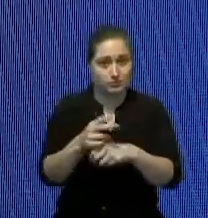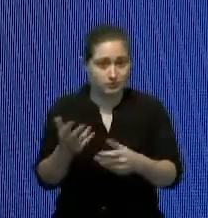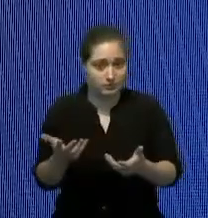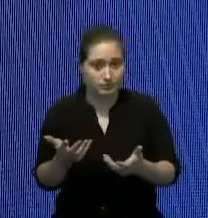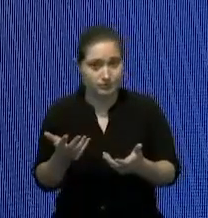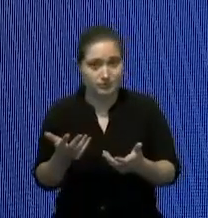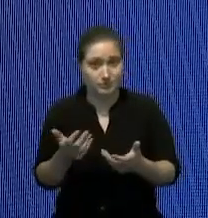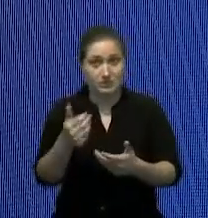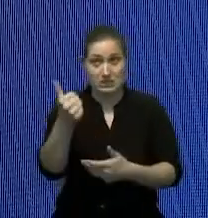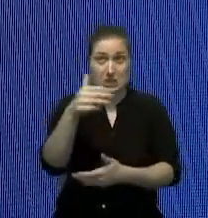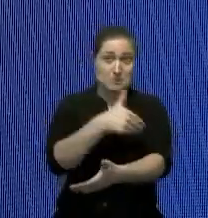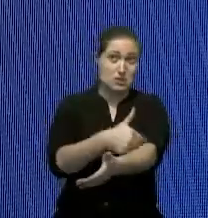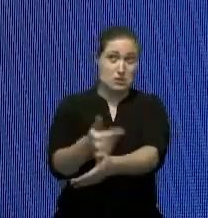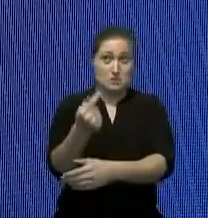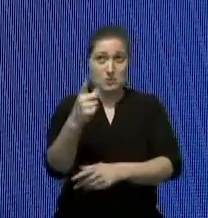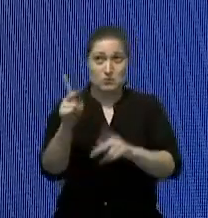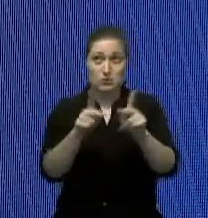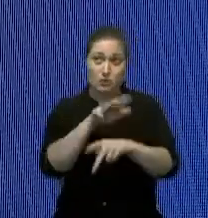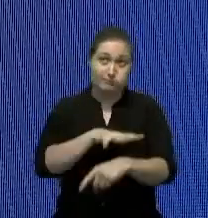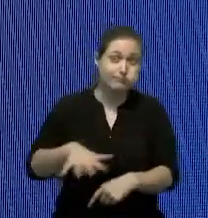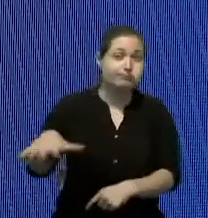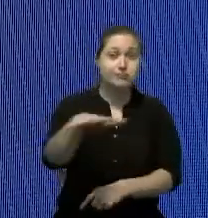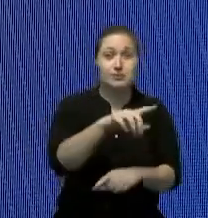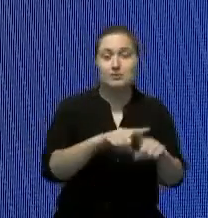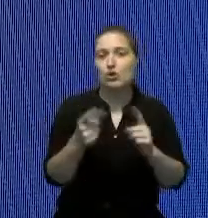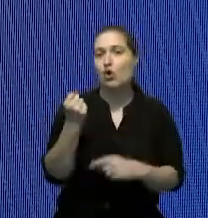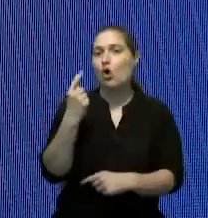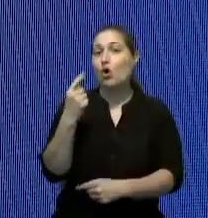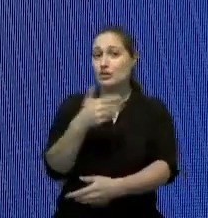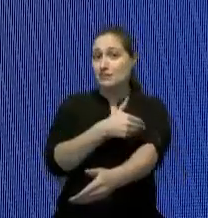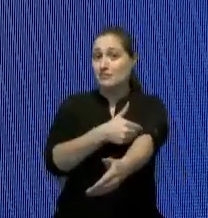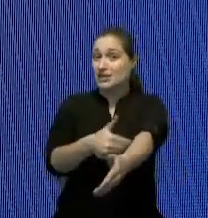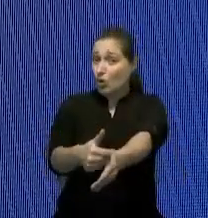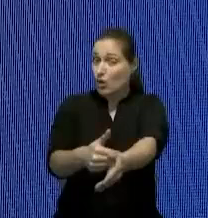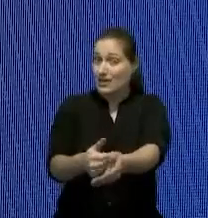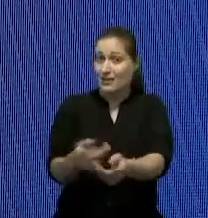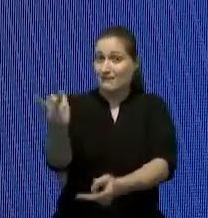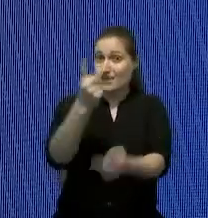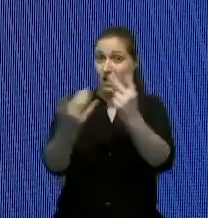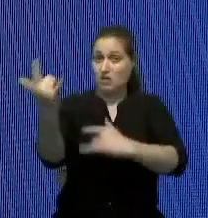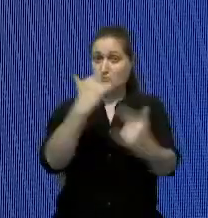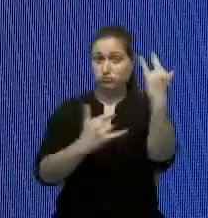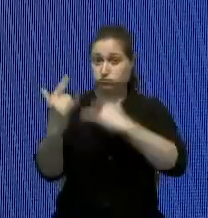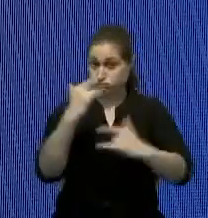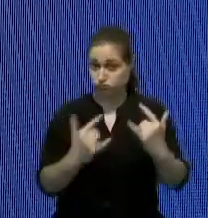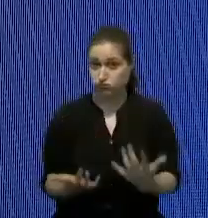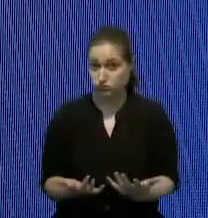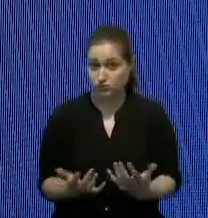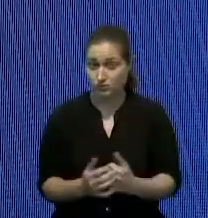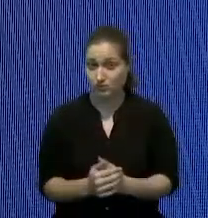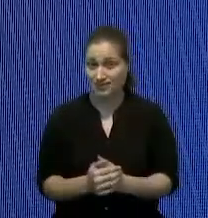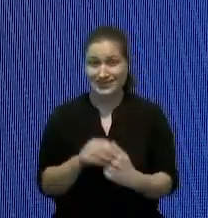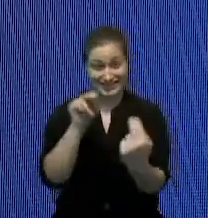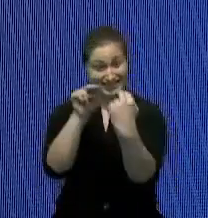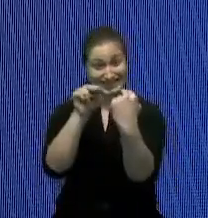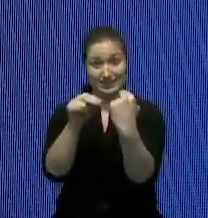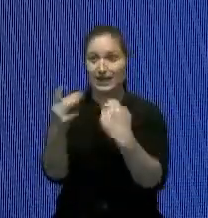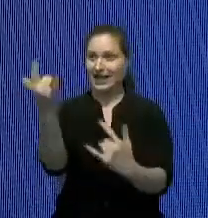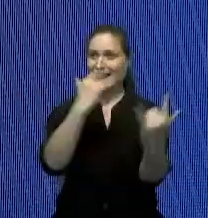tenemos 10 millones y medio de personas pero recibimos 11 millones y medio de visitantes una parte de ellos están en las carreteras